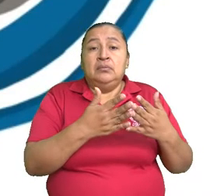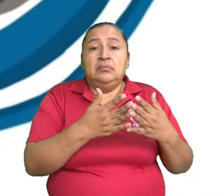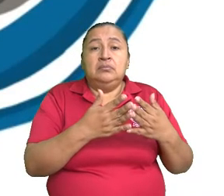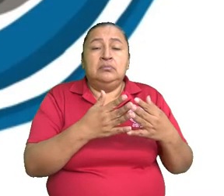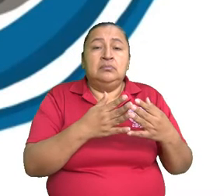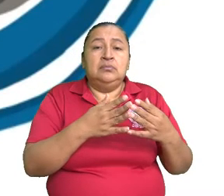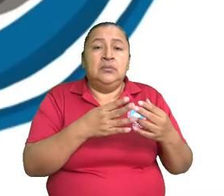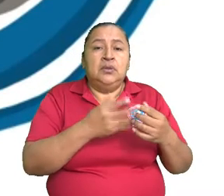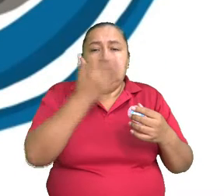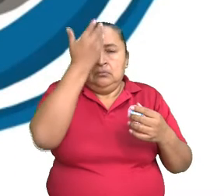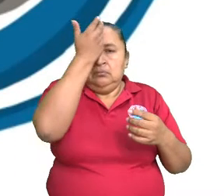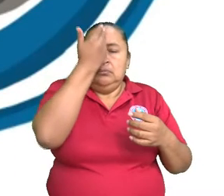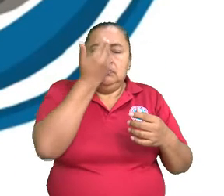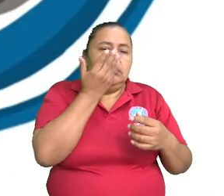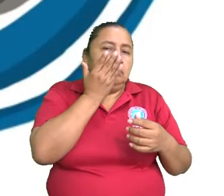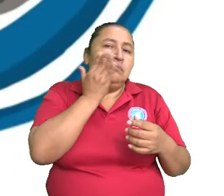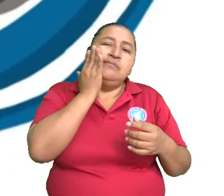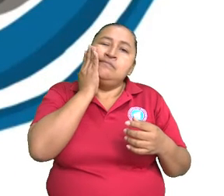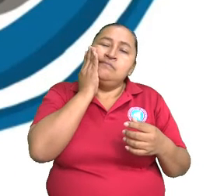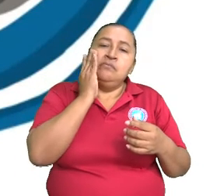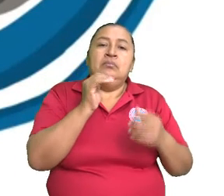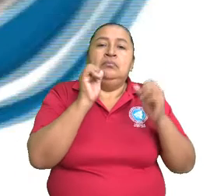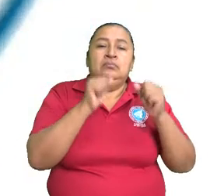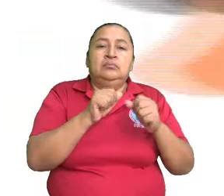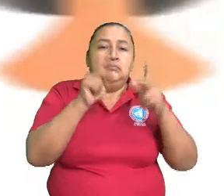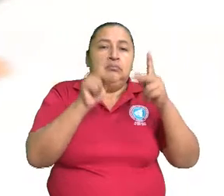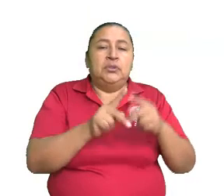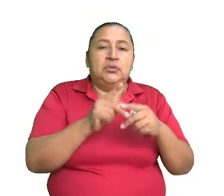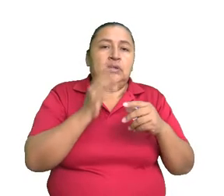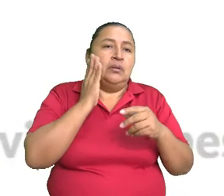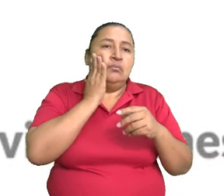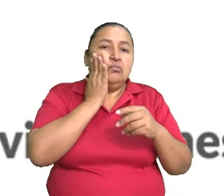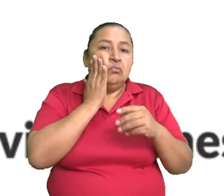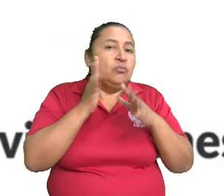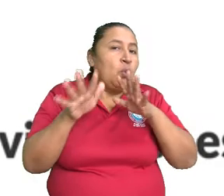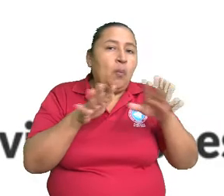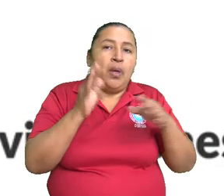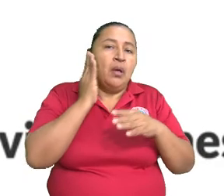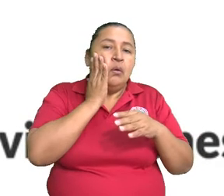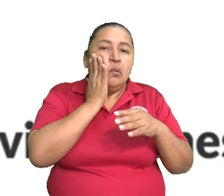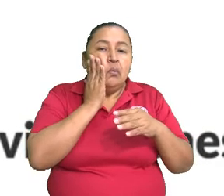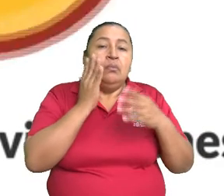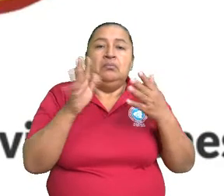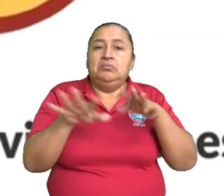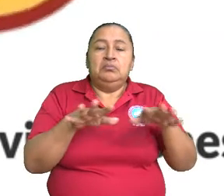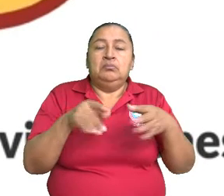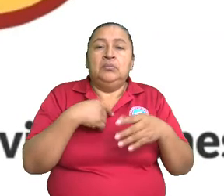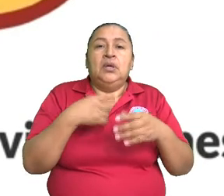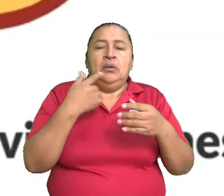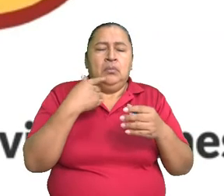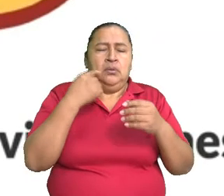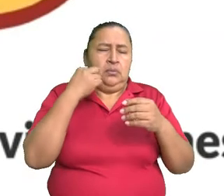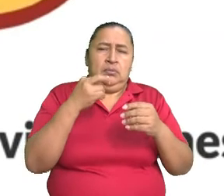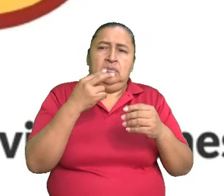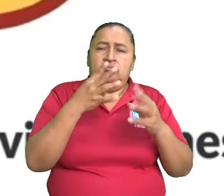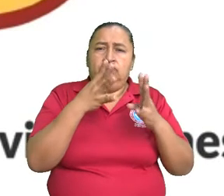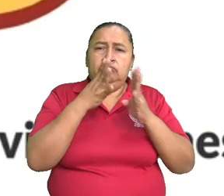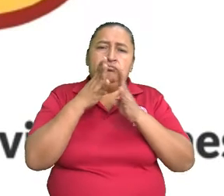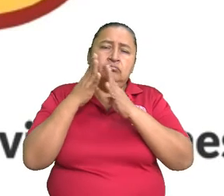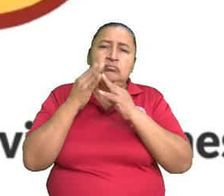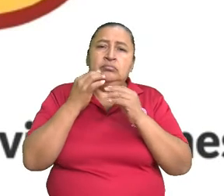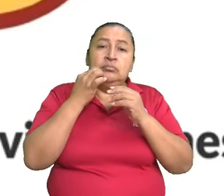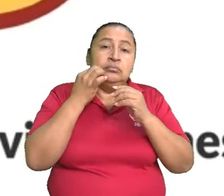completa de la mitad de la cara, ¿verdad? Que el paciente no logra movilizar la mitad de la cara y simplemente nota la desviación, tanto de la